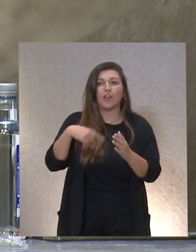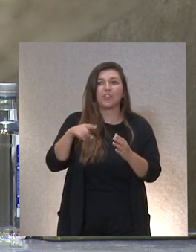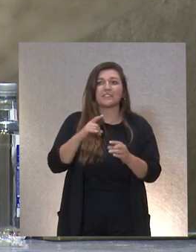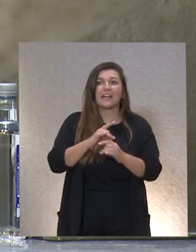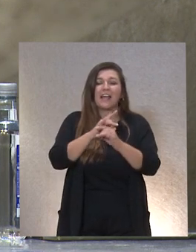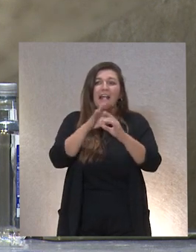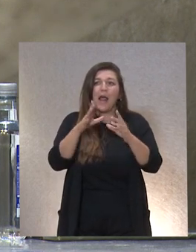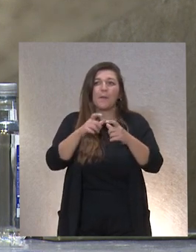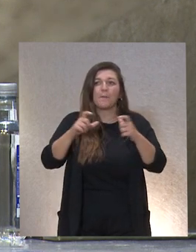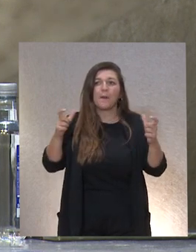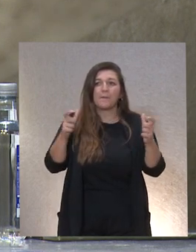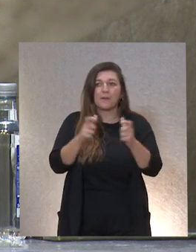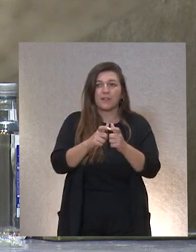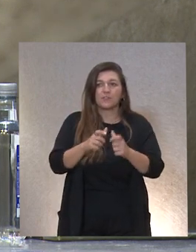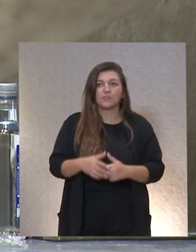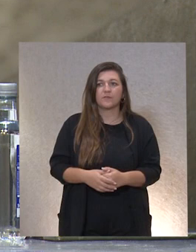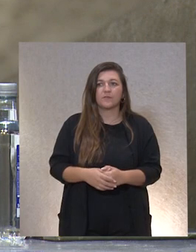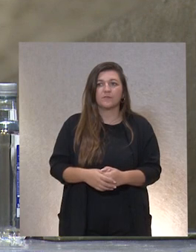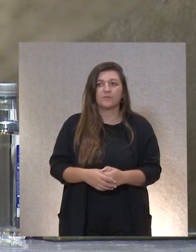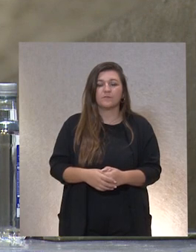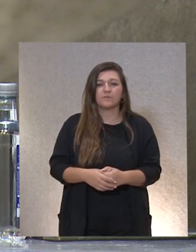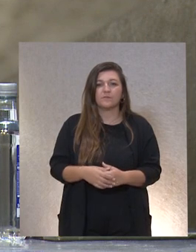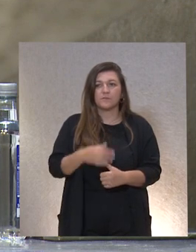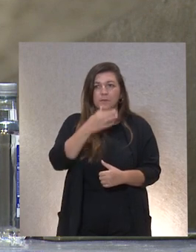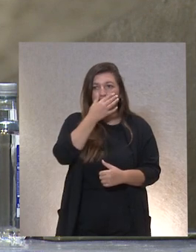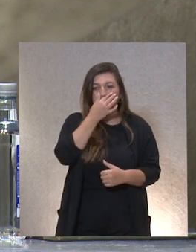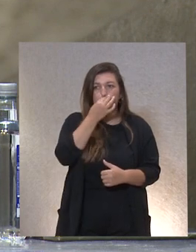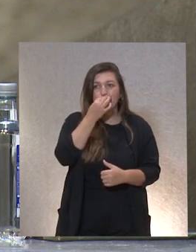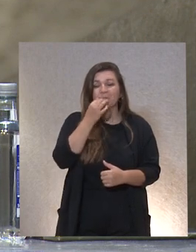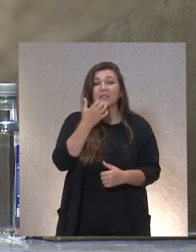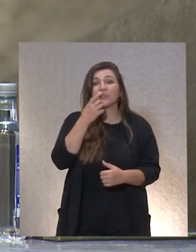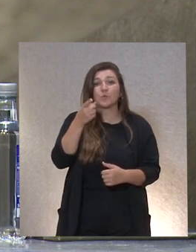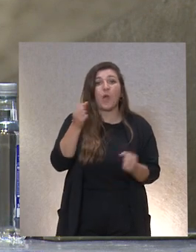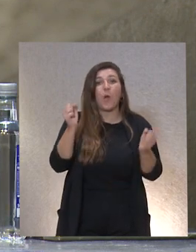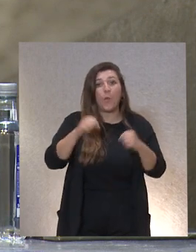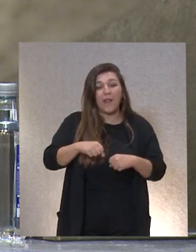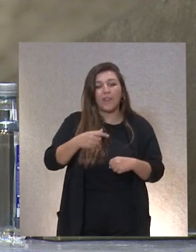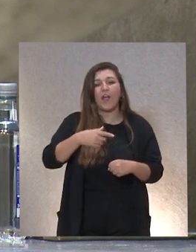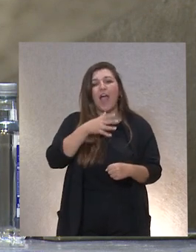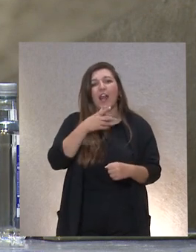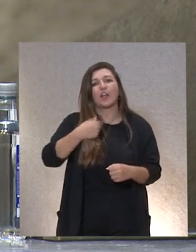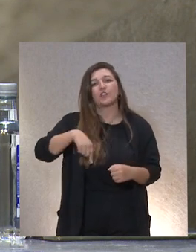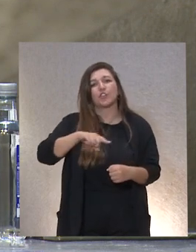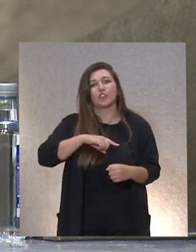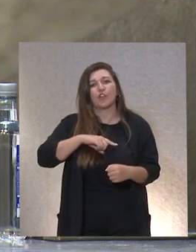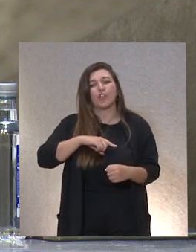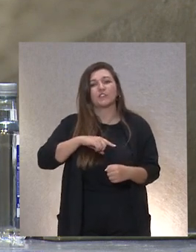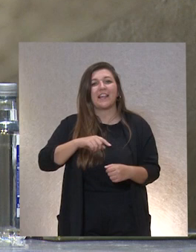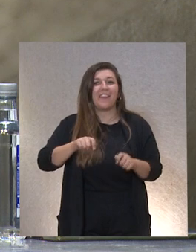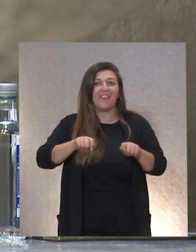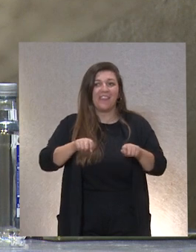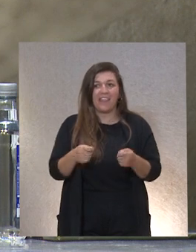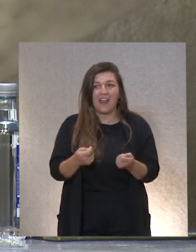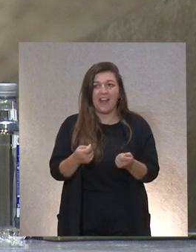aumentando y sobre todo aportando estar de ella si tú estás de acuerdo vamos a pasar a cerrar